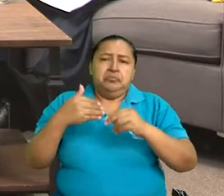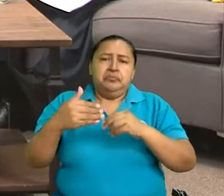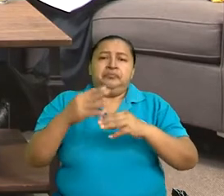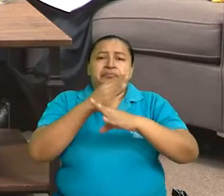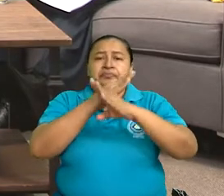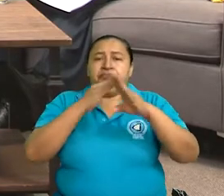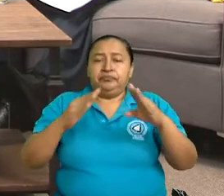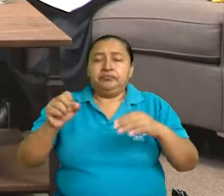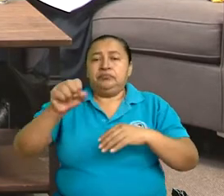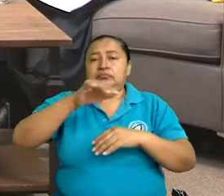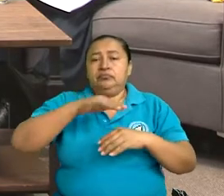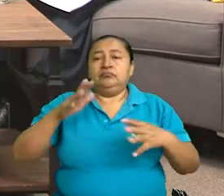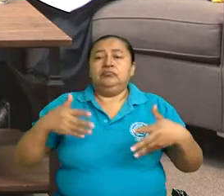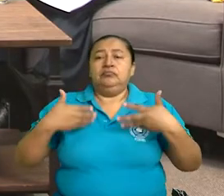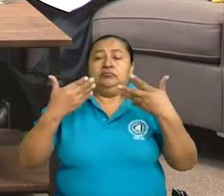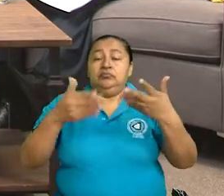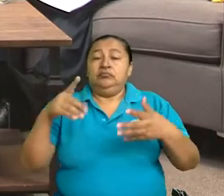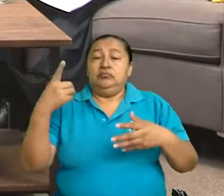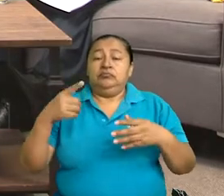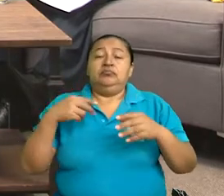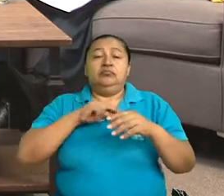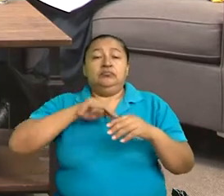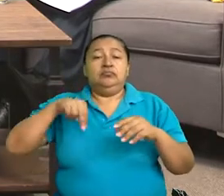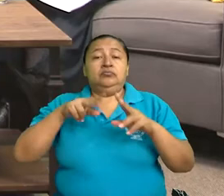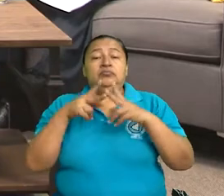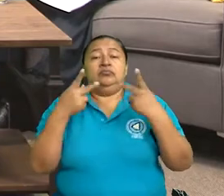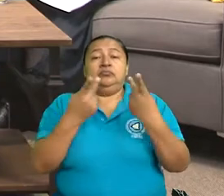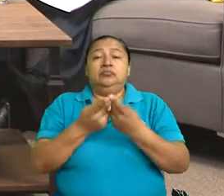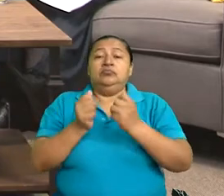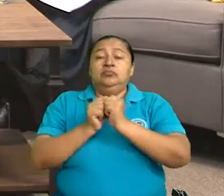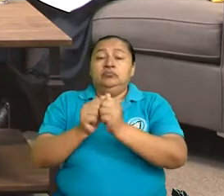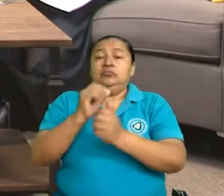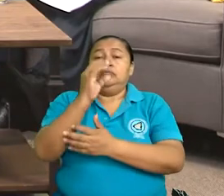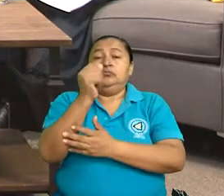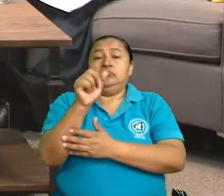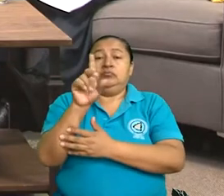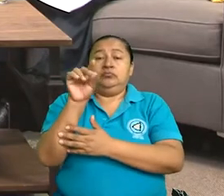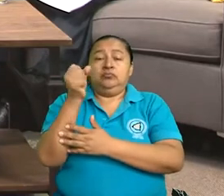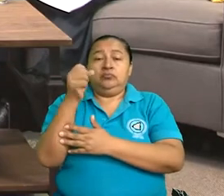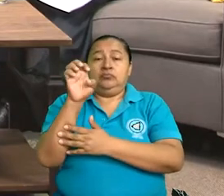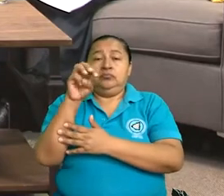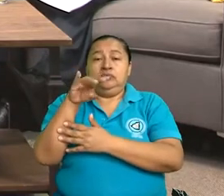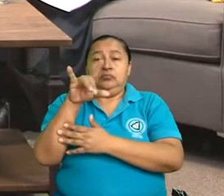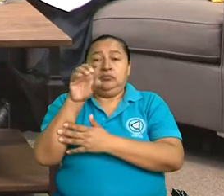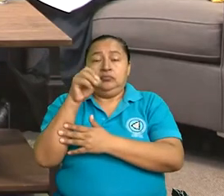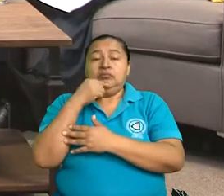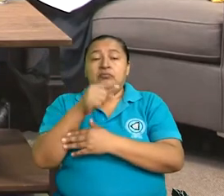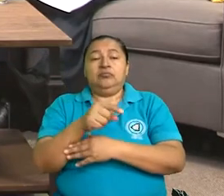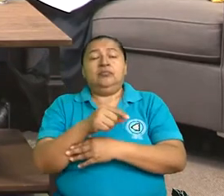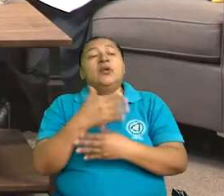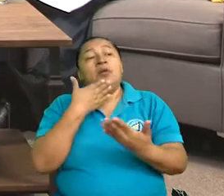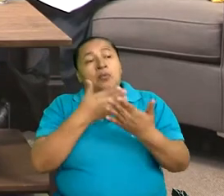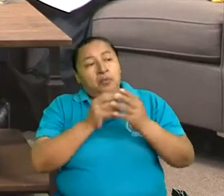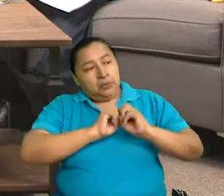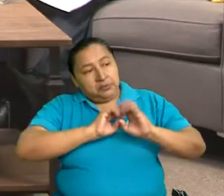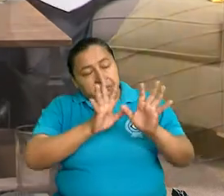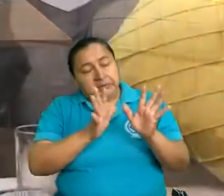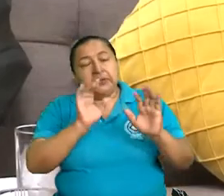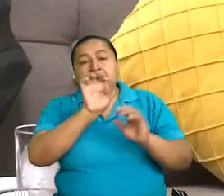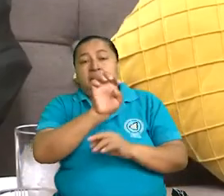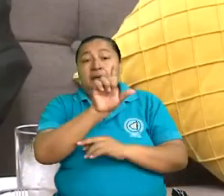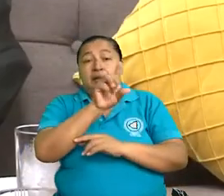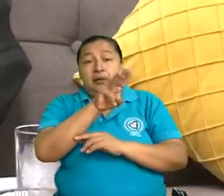social, de la restitución de derechos de nuestro pueblo. Compañero Carlos Emilio, muchas gracias por estar con nosotros. Bienvenido. Buenos días, Elmer Marcia. Buenos días